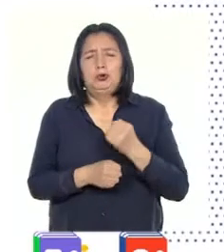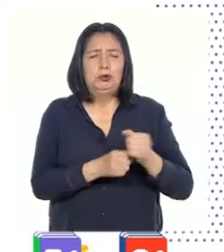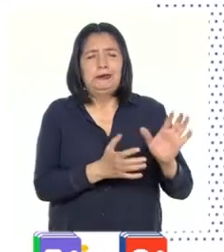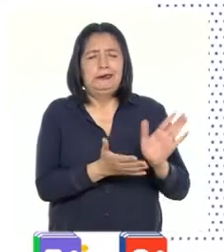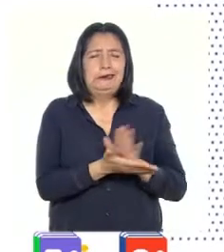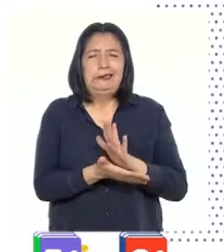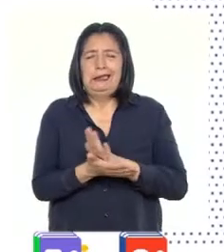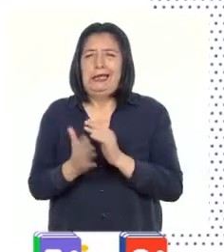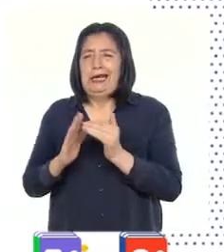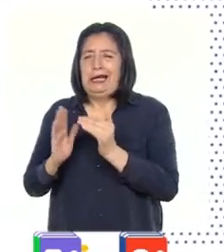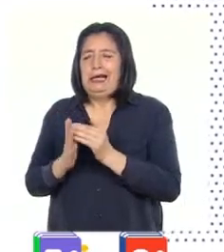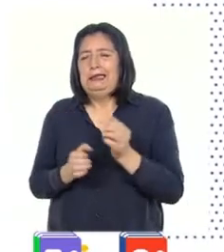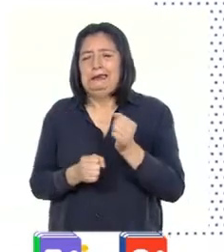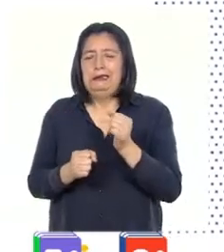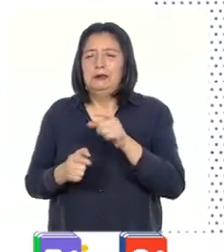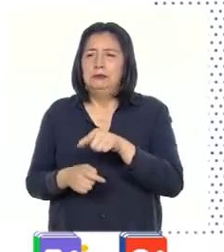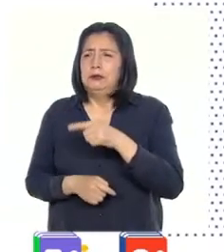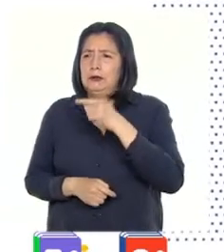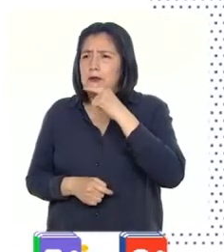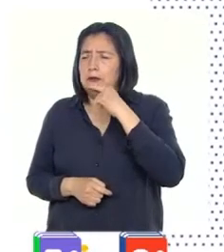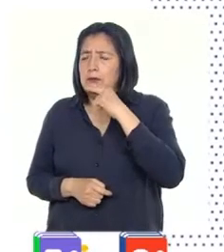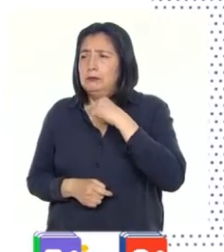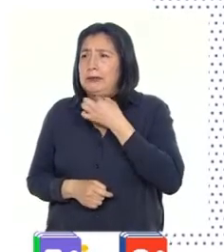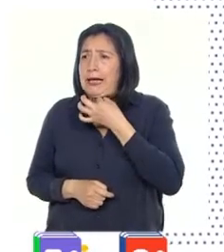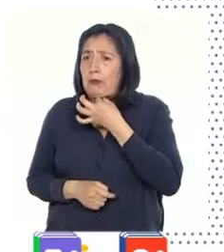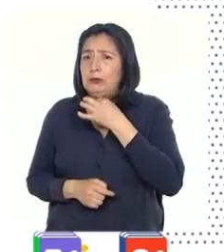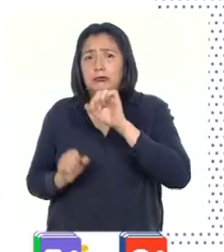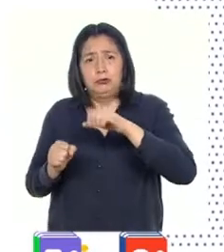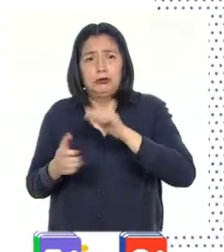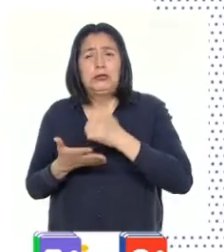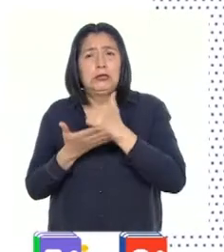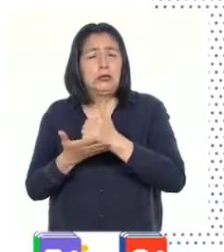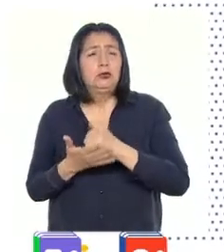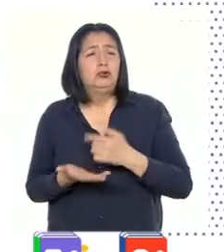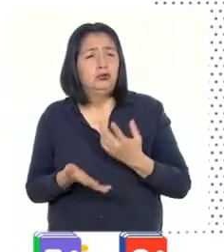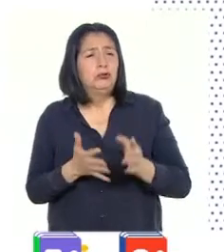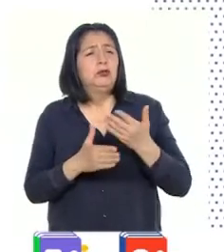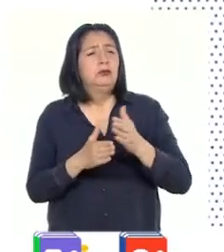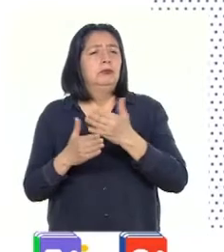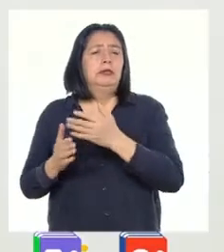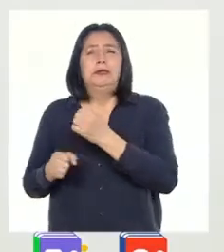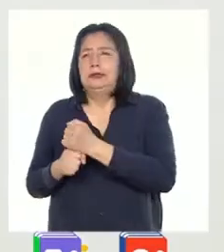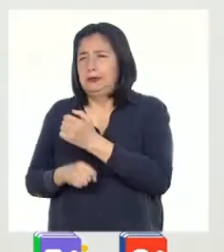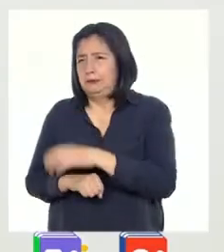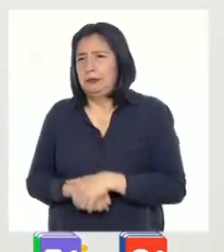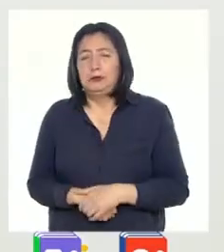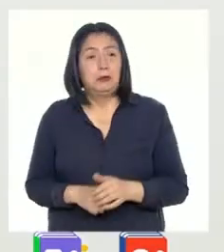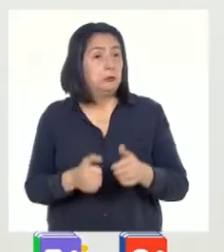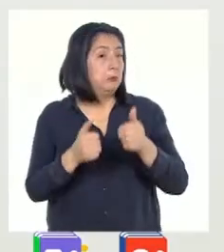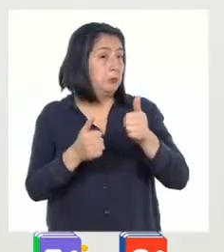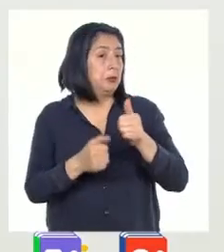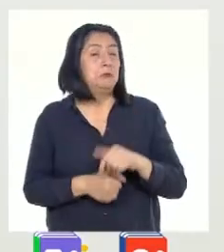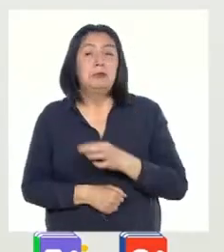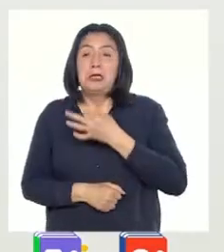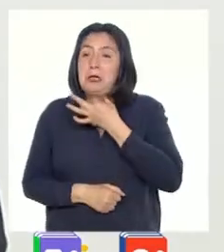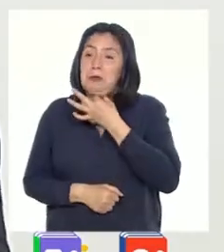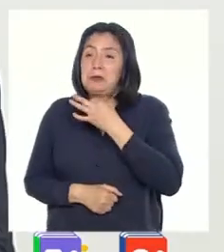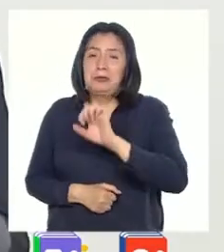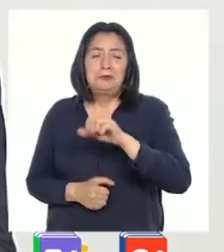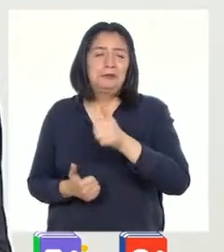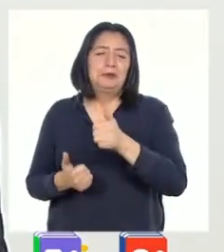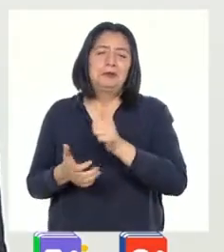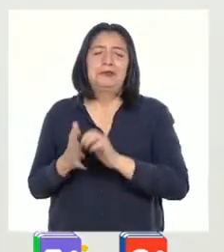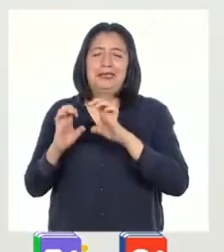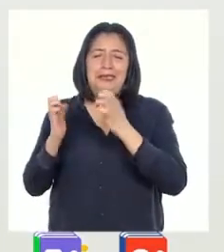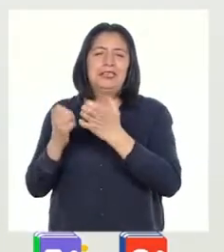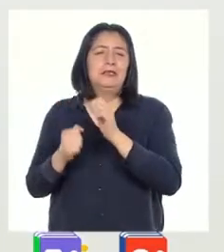de la casa. Pero mi abuelito siempre le ayuda en todo y comparten las tareas. Qué bien, Porto Abuelito, porque hacen un